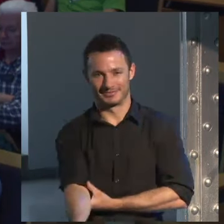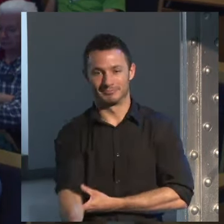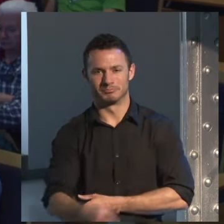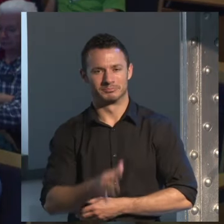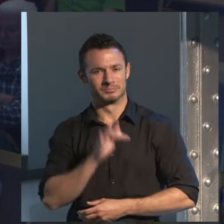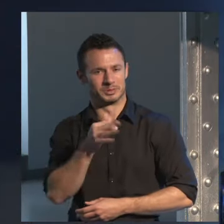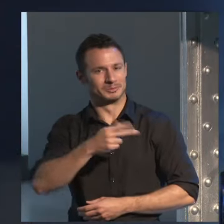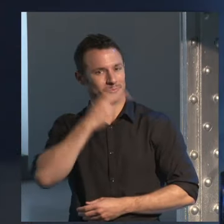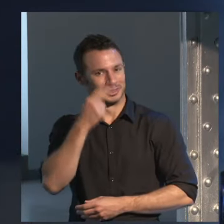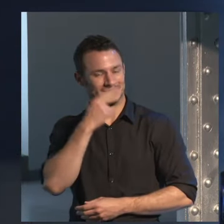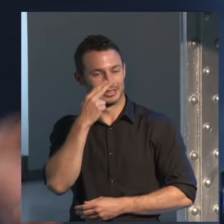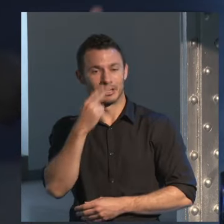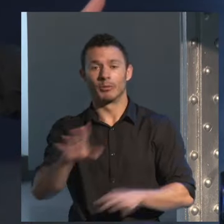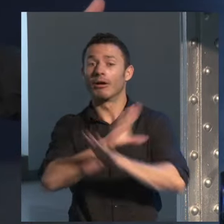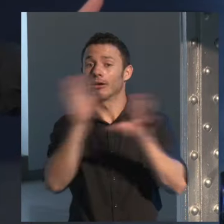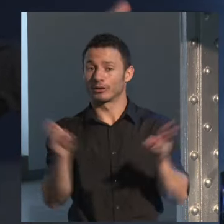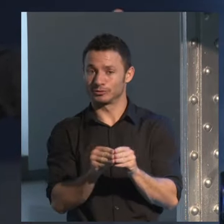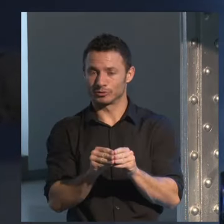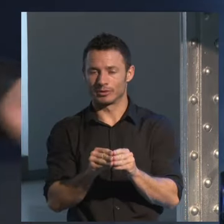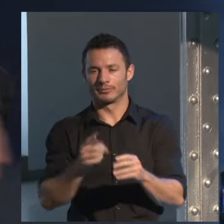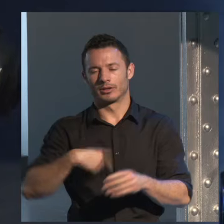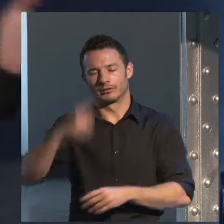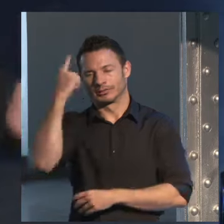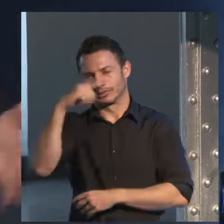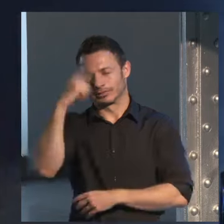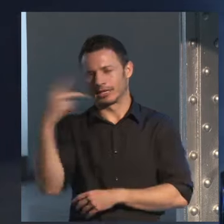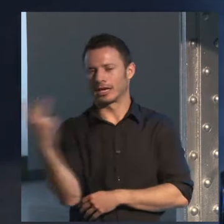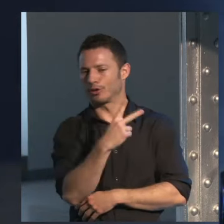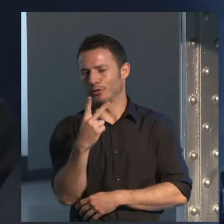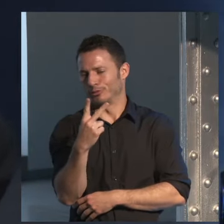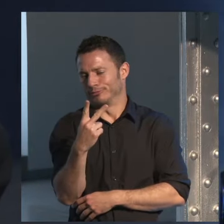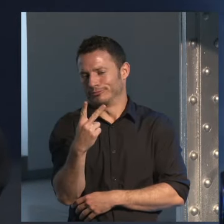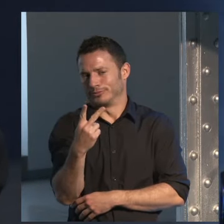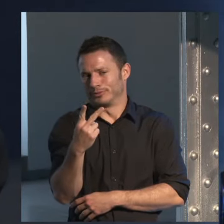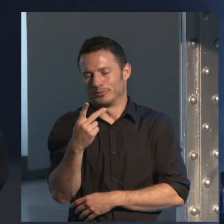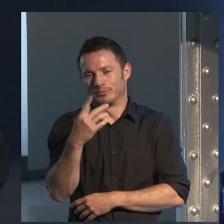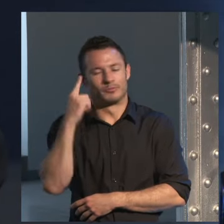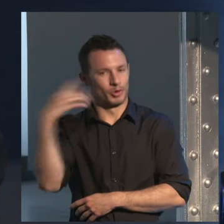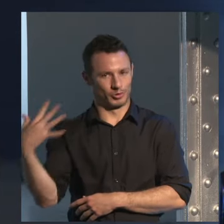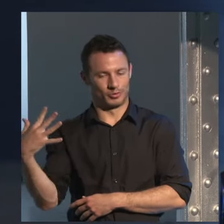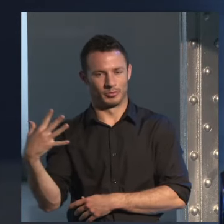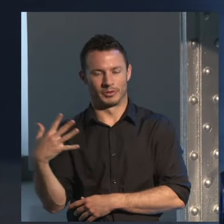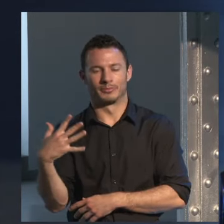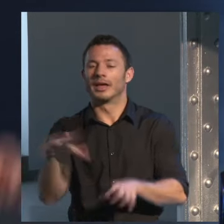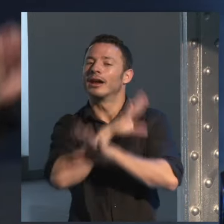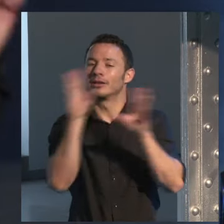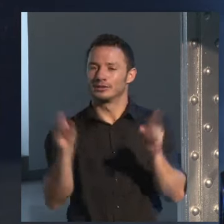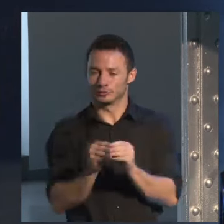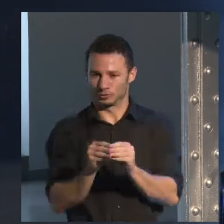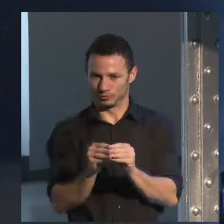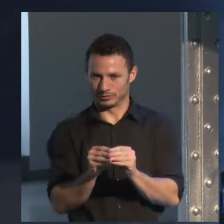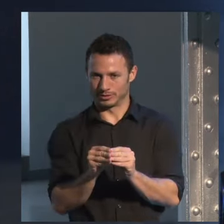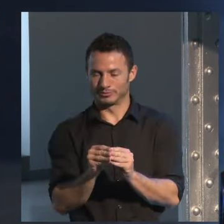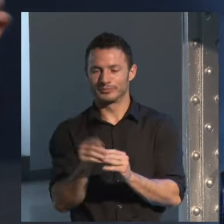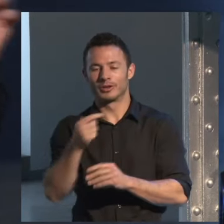A modo de resumen, lo digo porque ya sé que son escritores sobradamente conocidos, pero a modo de resumen, pues les voy